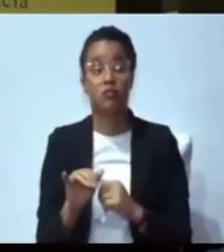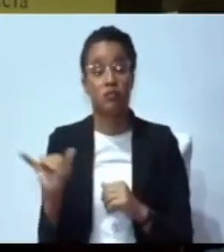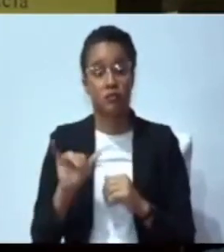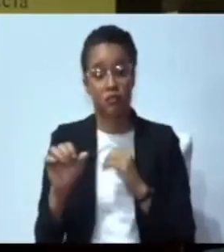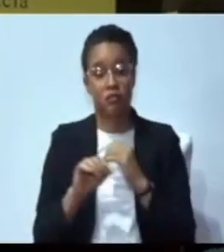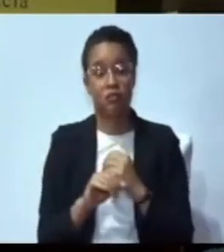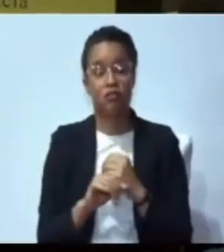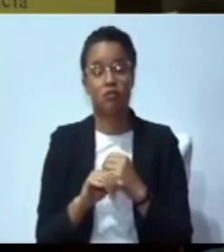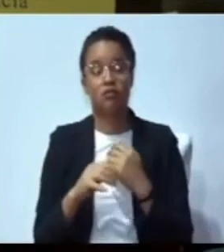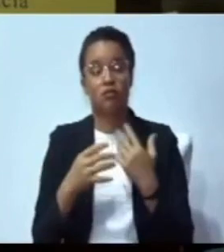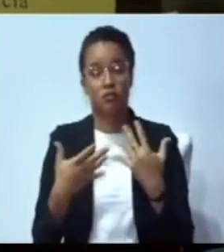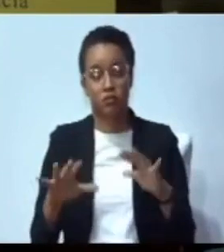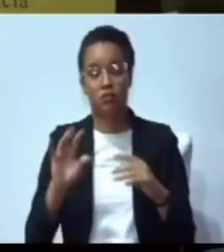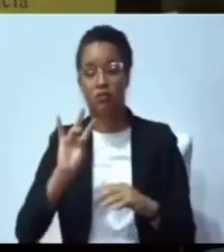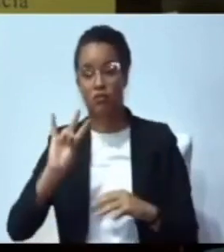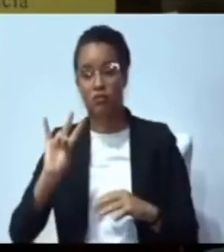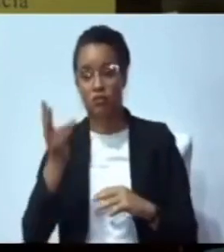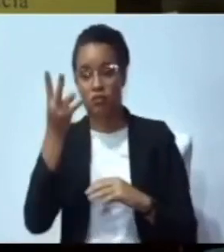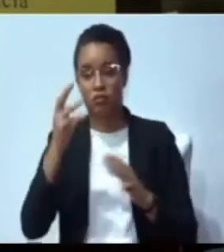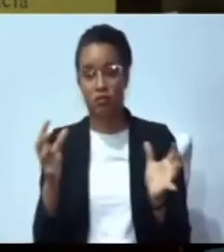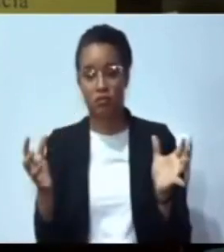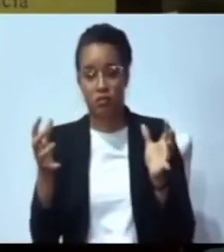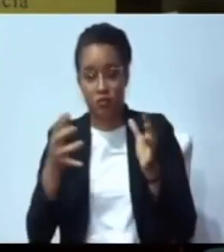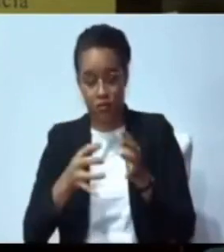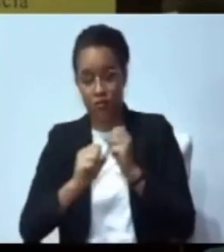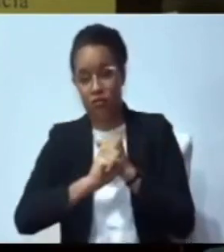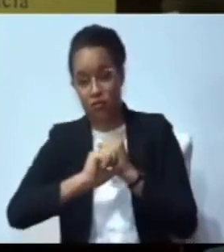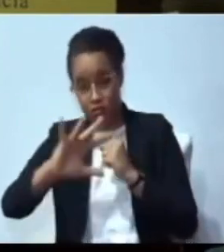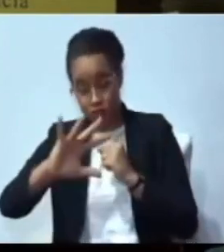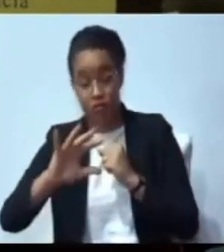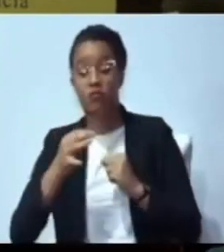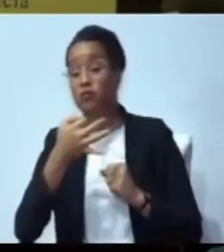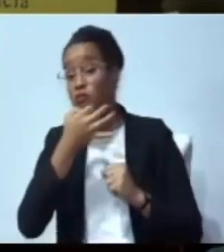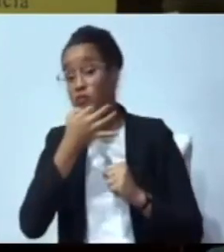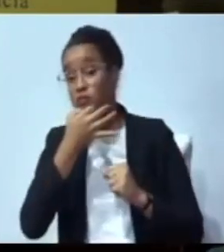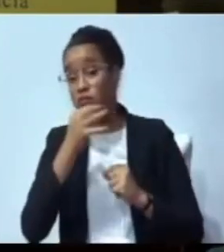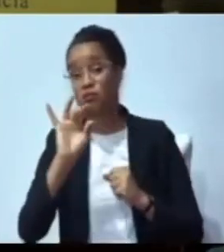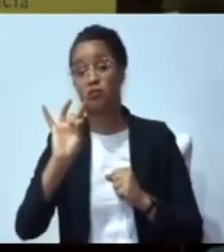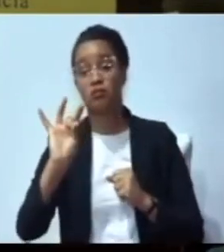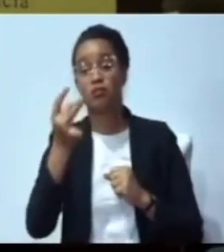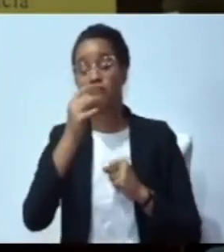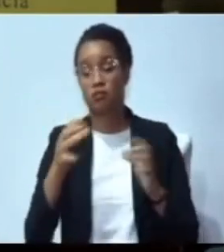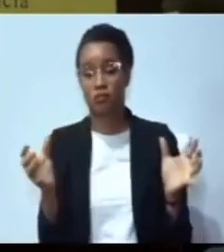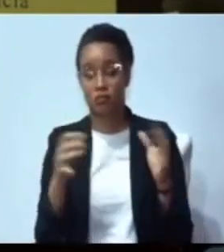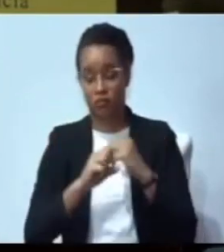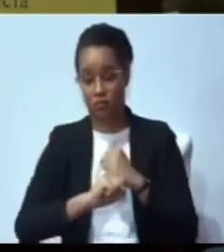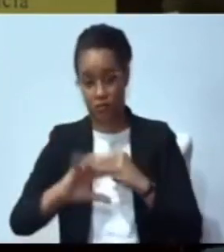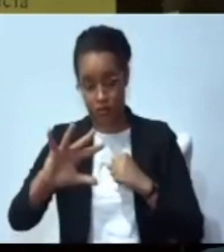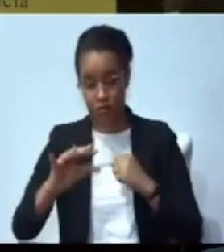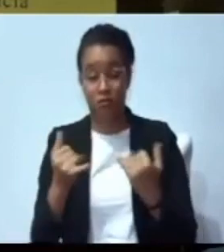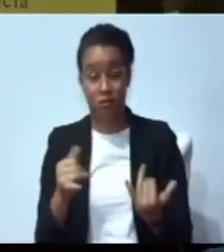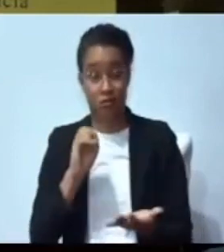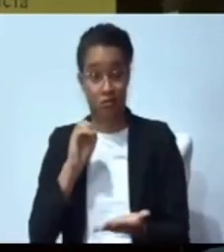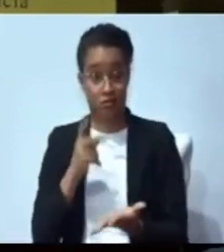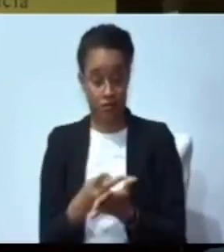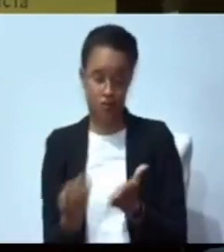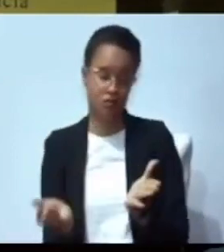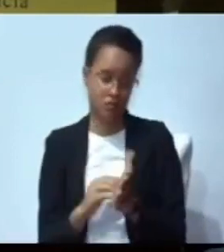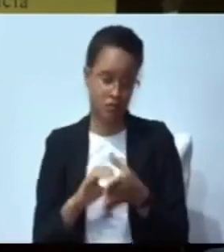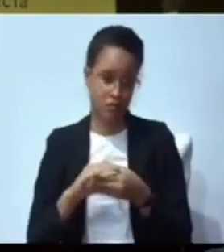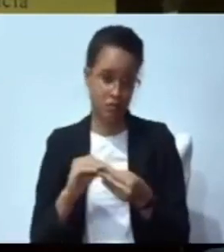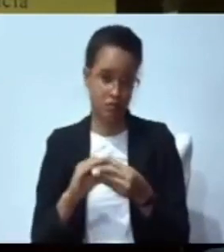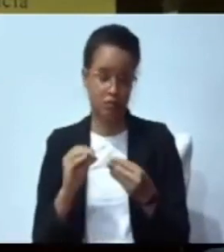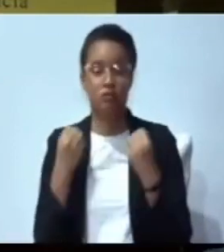ya el séptimo grupo y se va a publicar el octavo grupo. Con esta aprobación, vuelvo y repito,